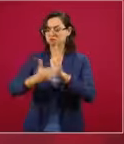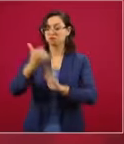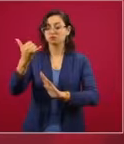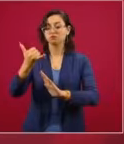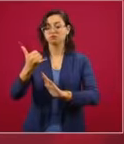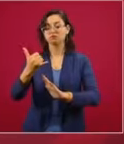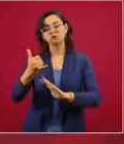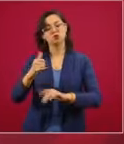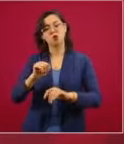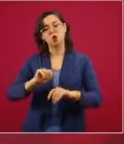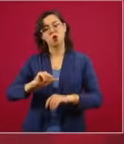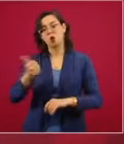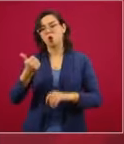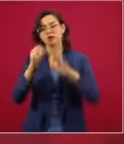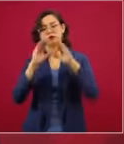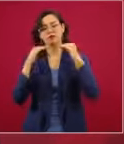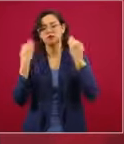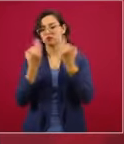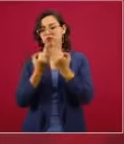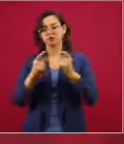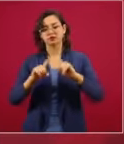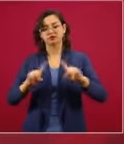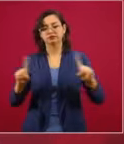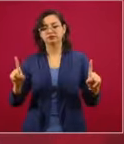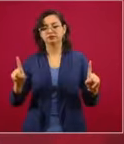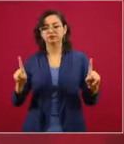formas. Por ejemplo,